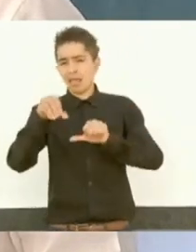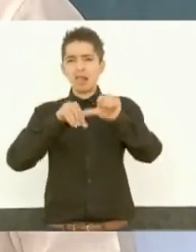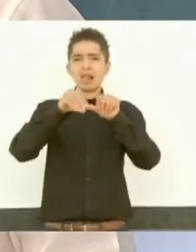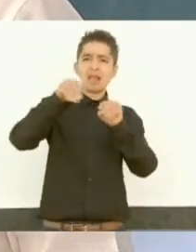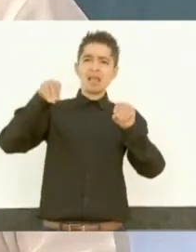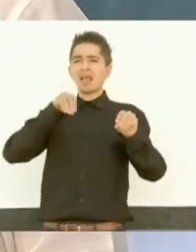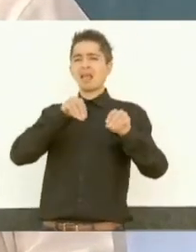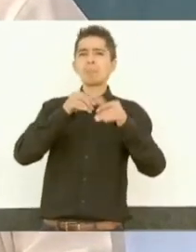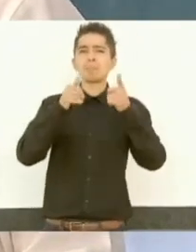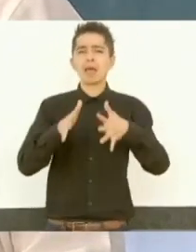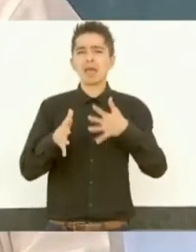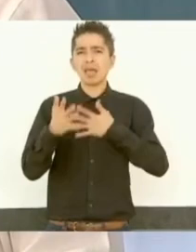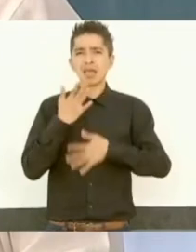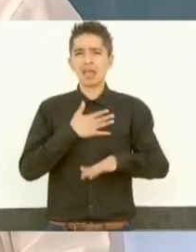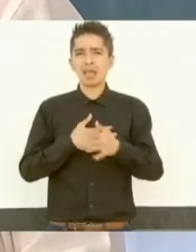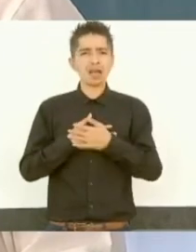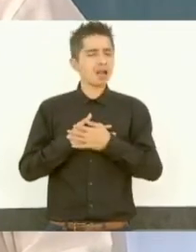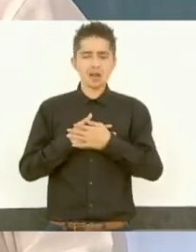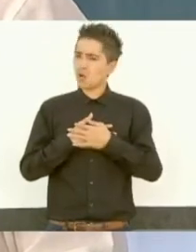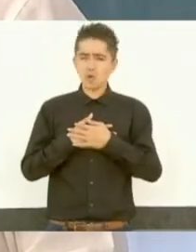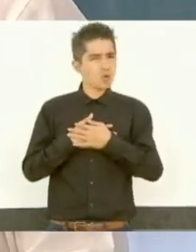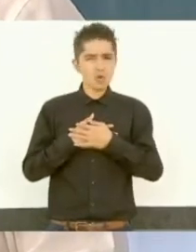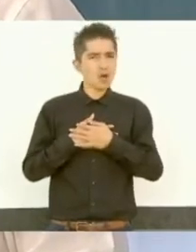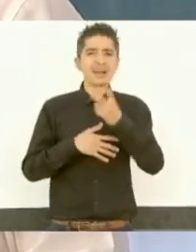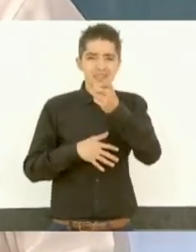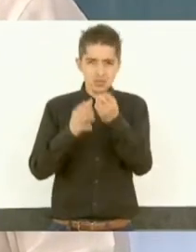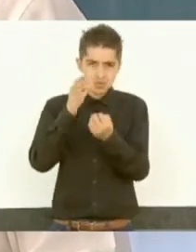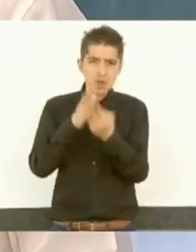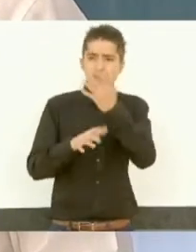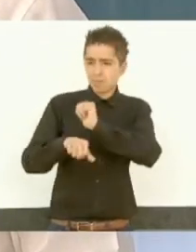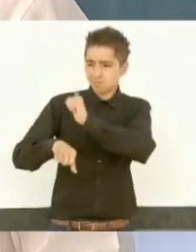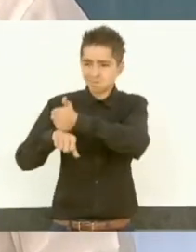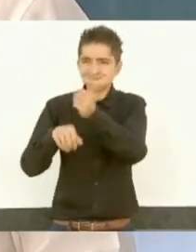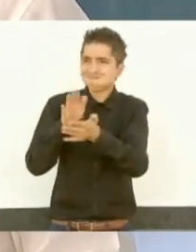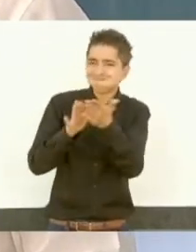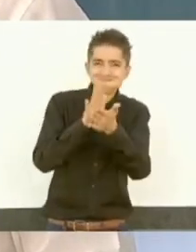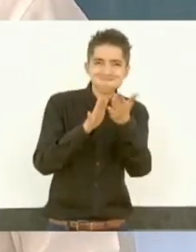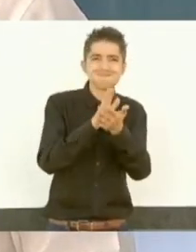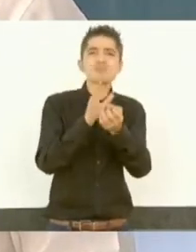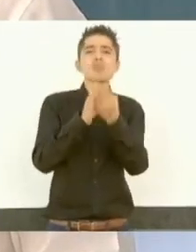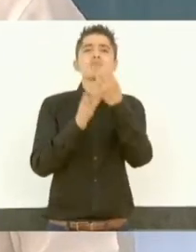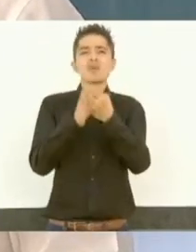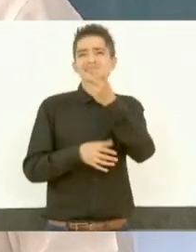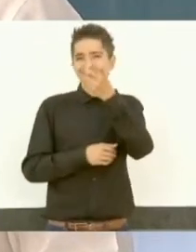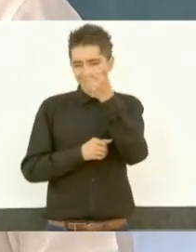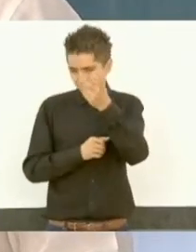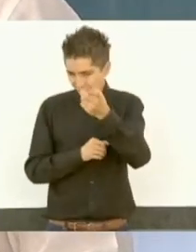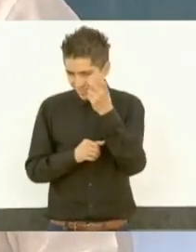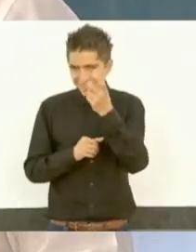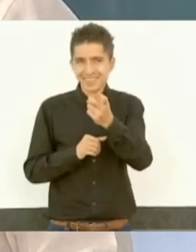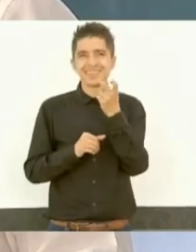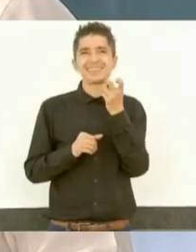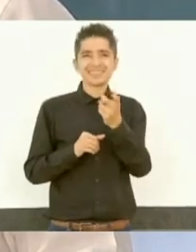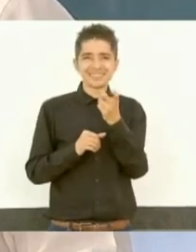nueva estrategia. Por eso se están construyendo estos